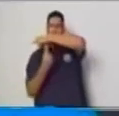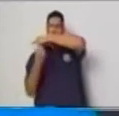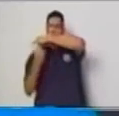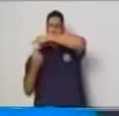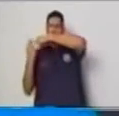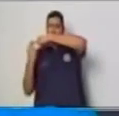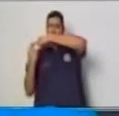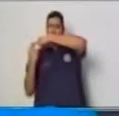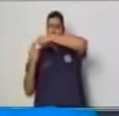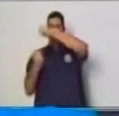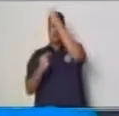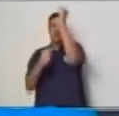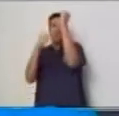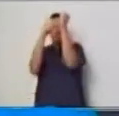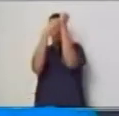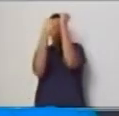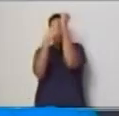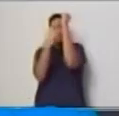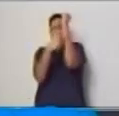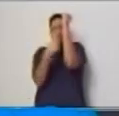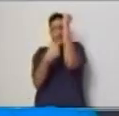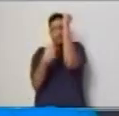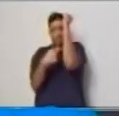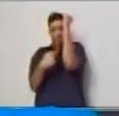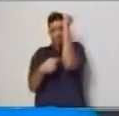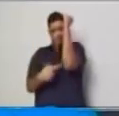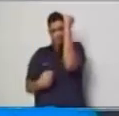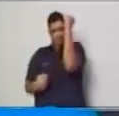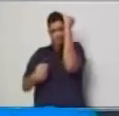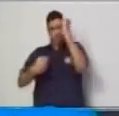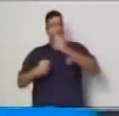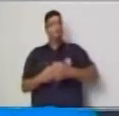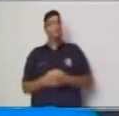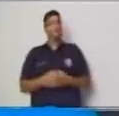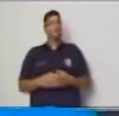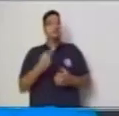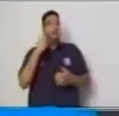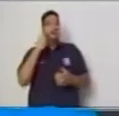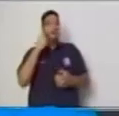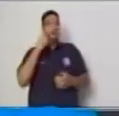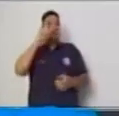ubicar en esta posición.